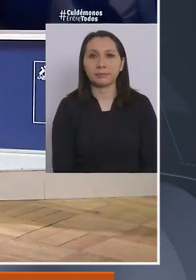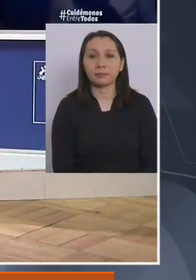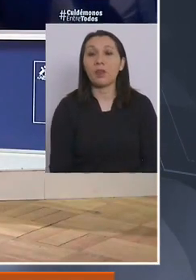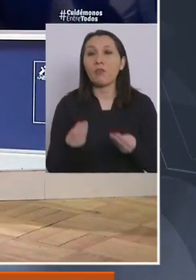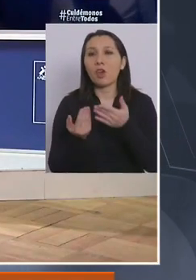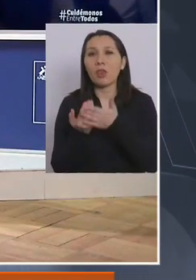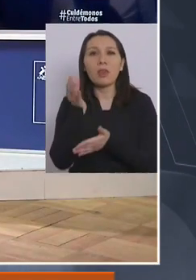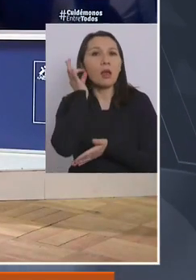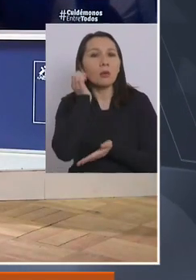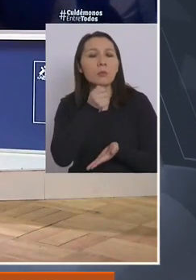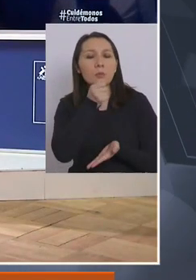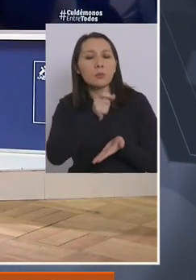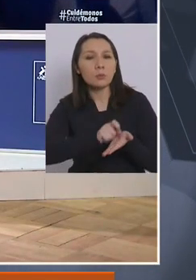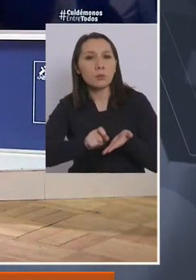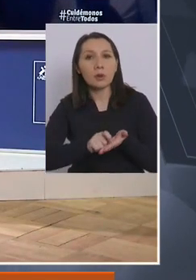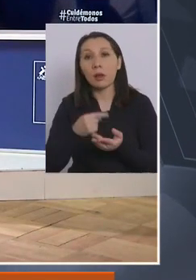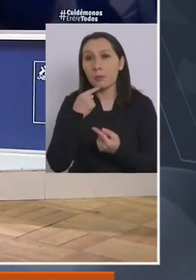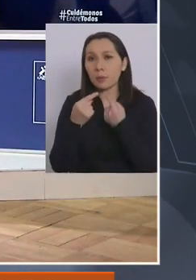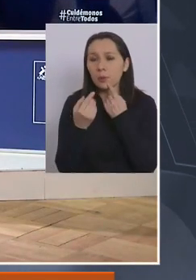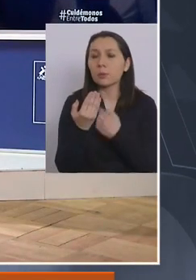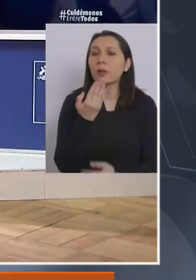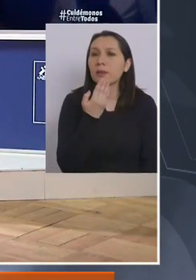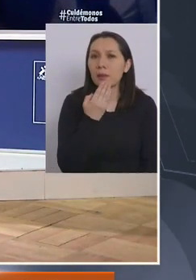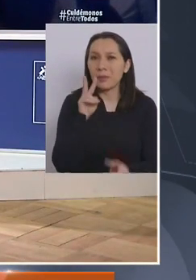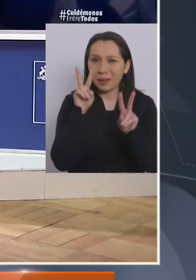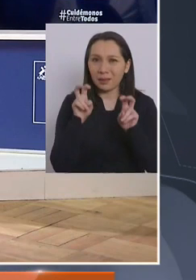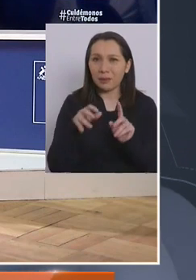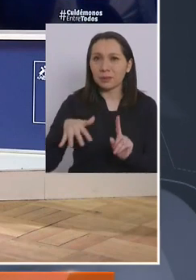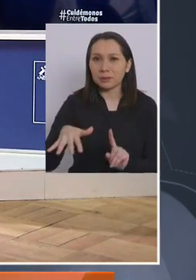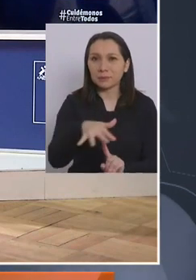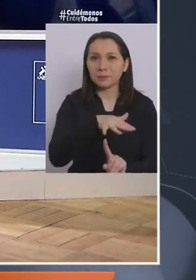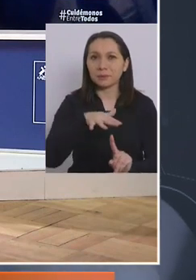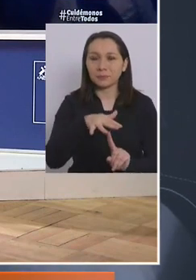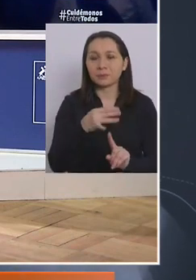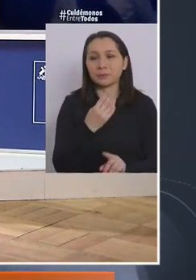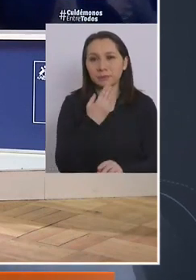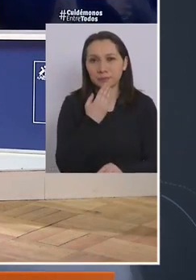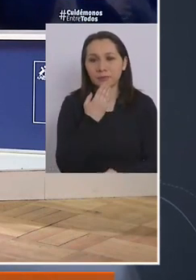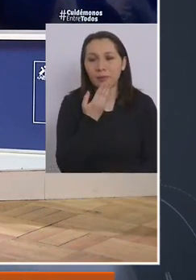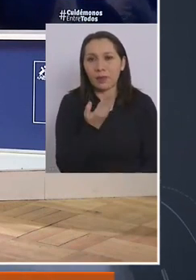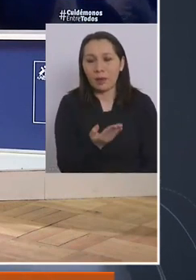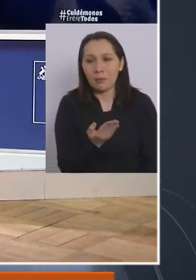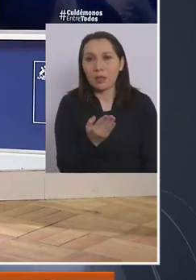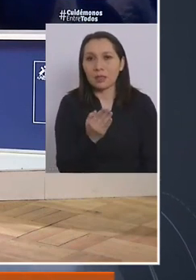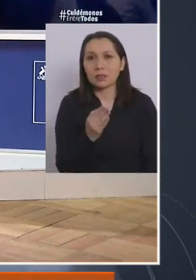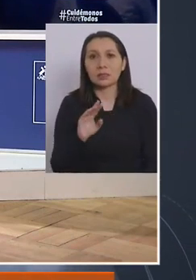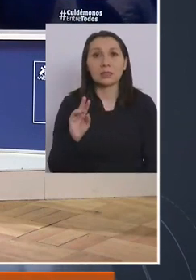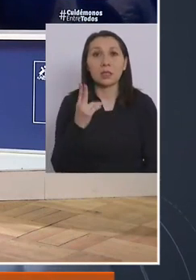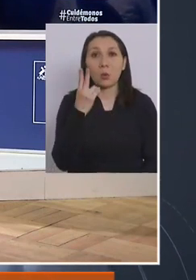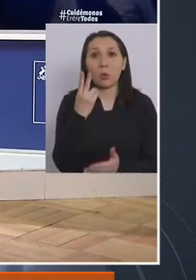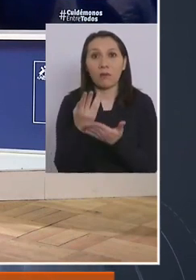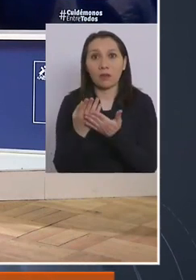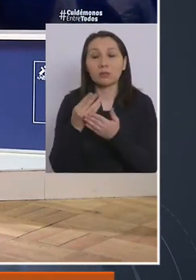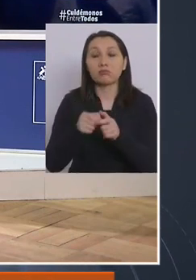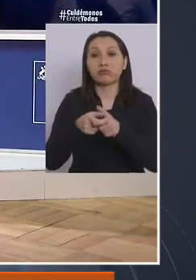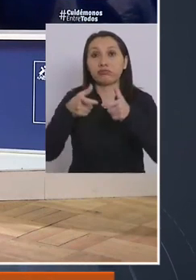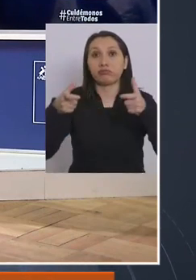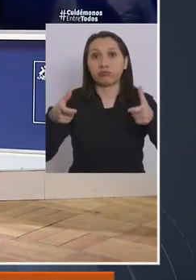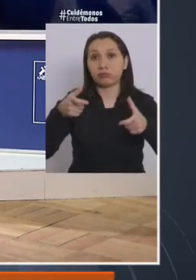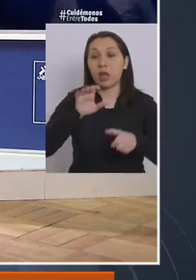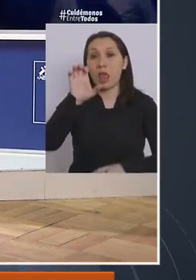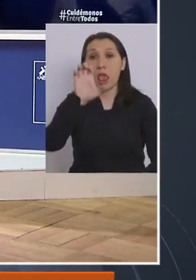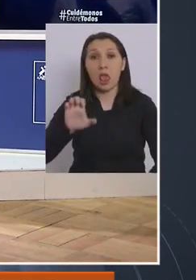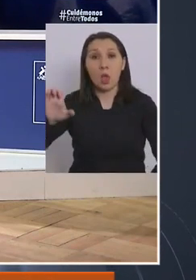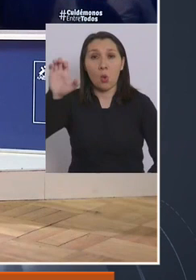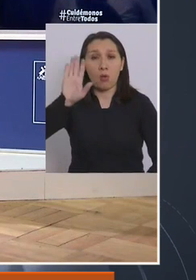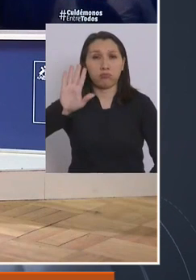Buenos días. Bueno, consultar también, de acuerdo a la situación que está viviendo también la segunda ola europea, esto a